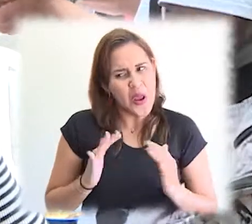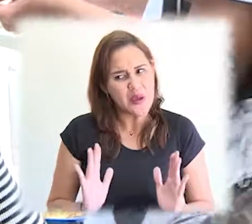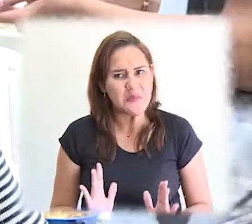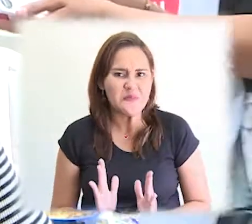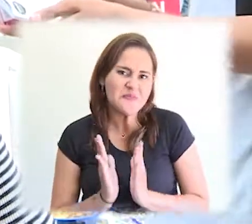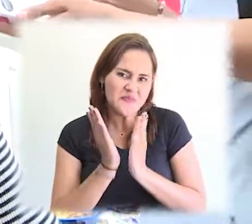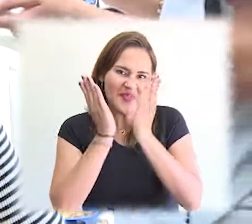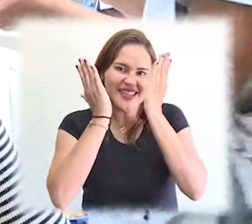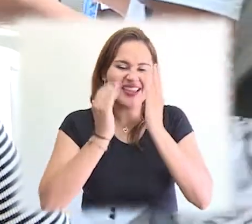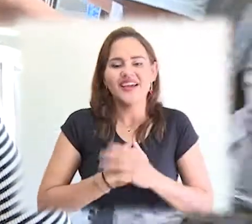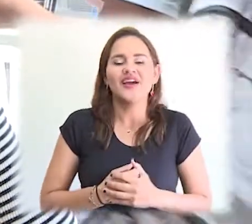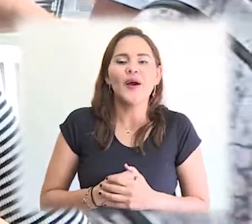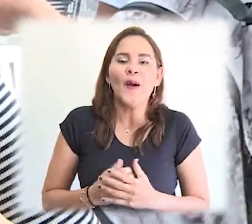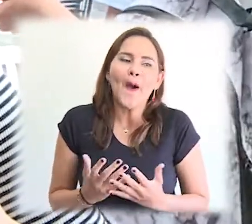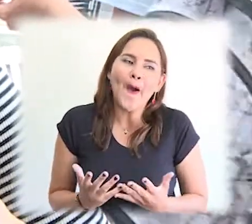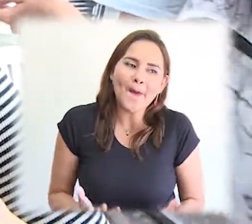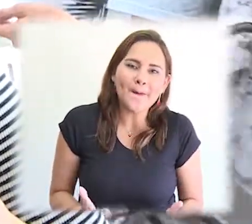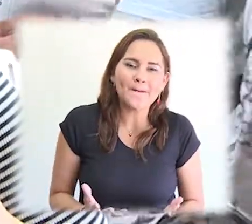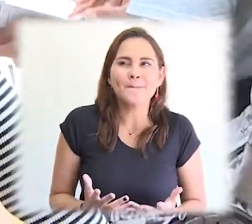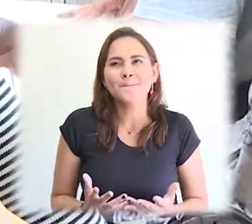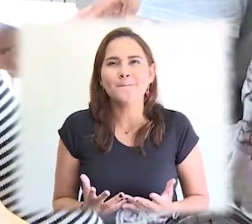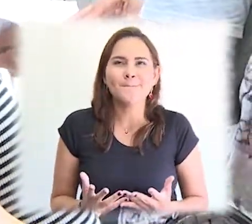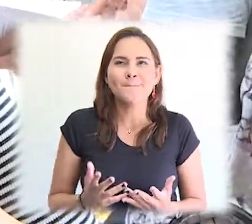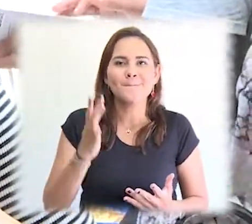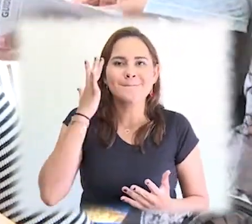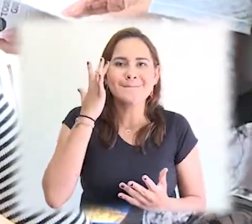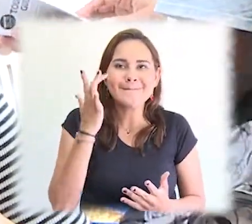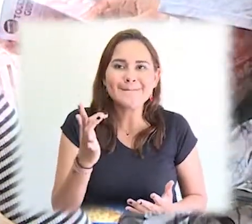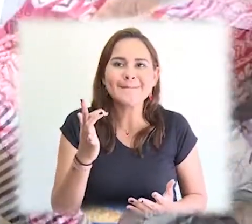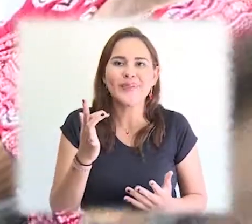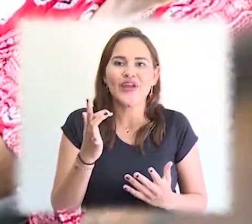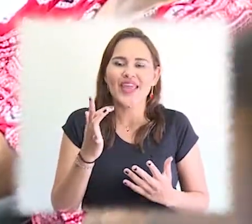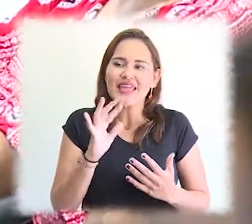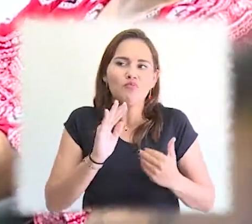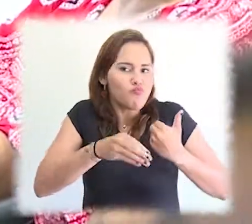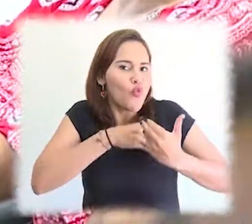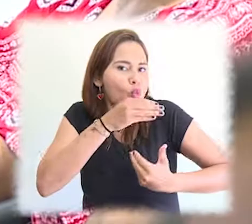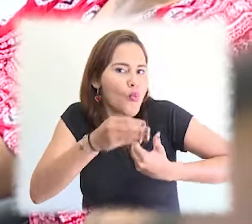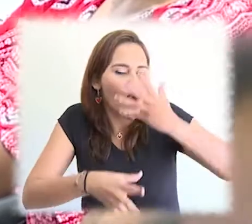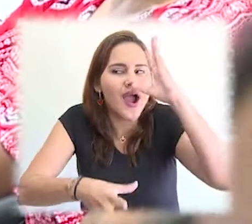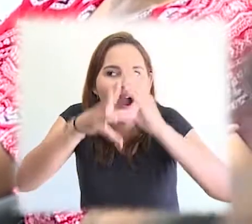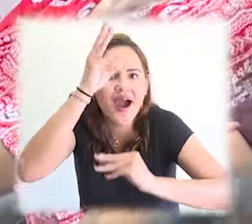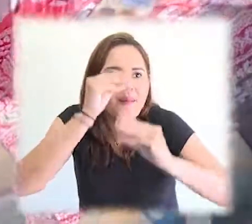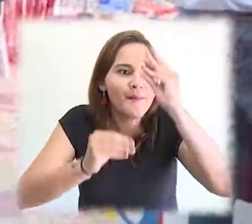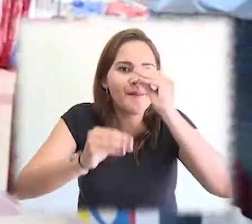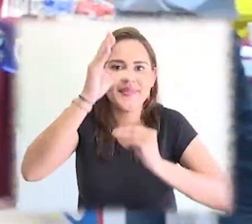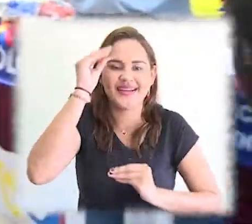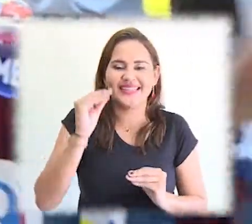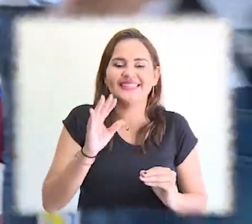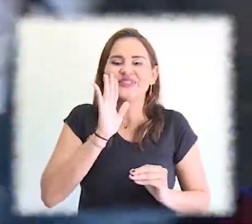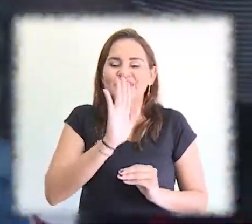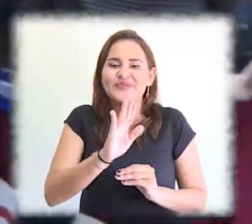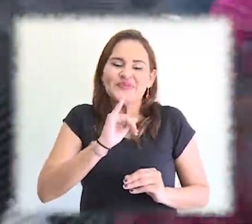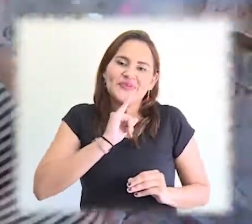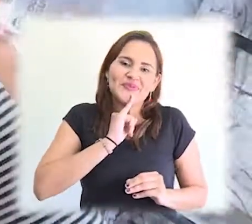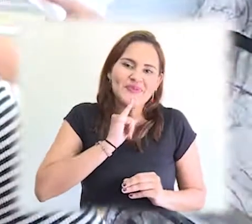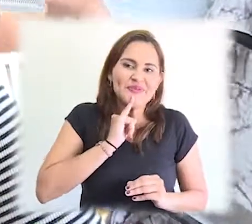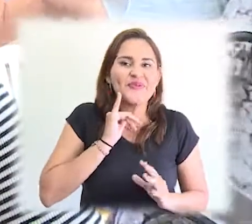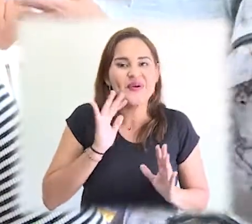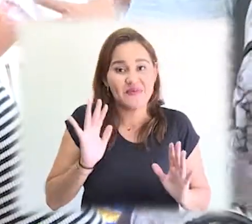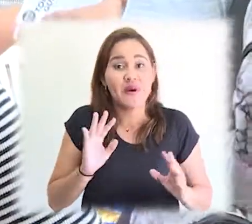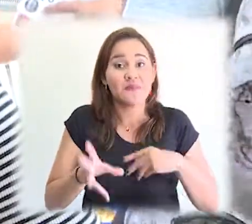cultura, pero ahora me siento mucho mejor. Empiezo a